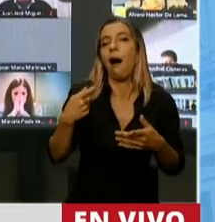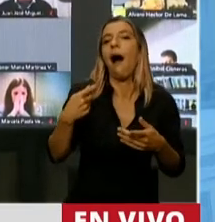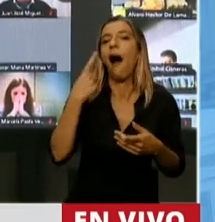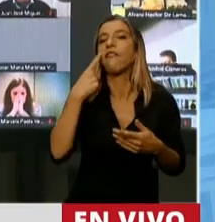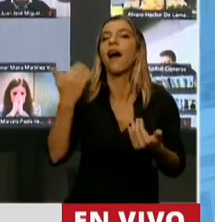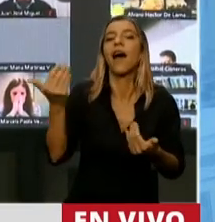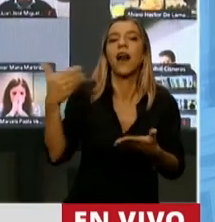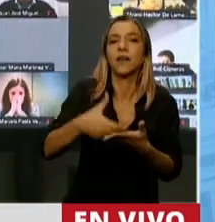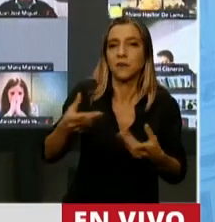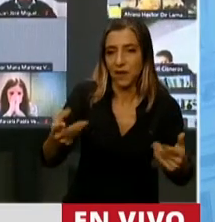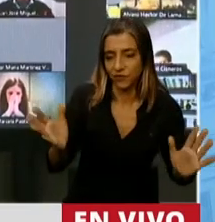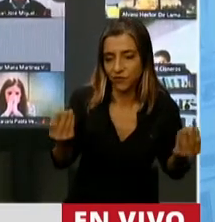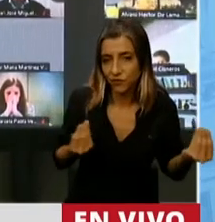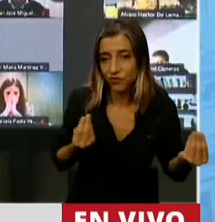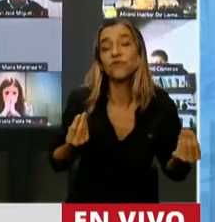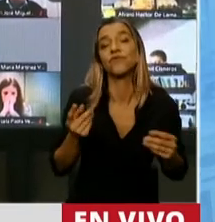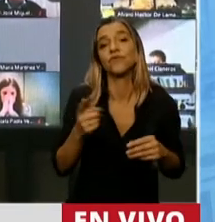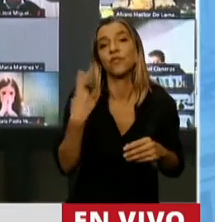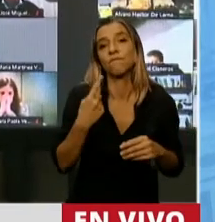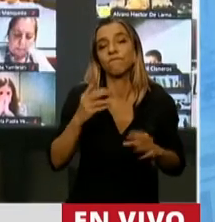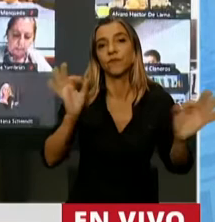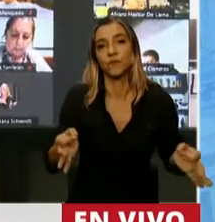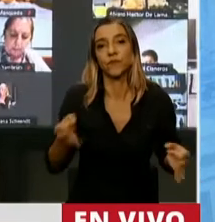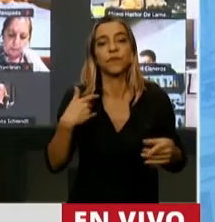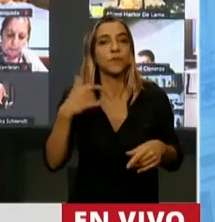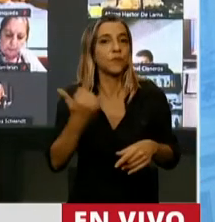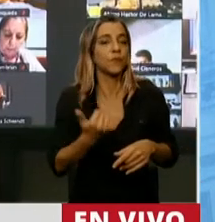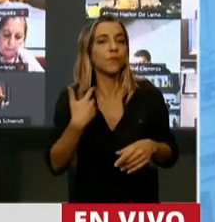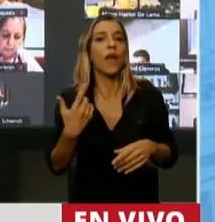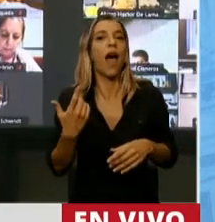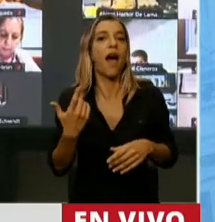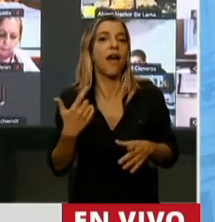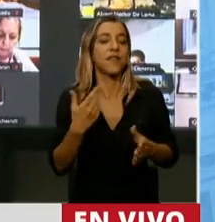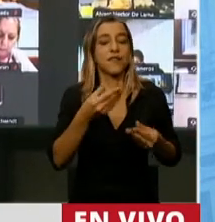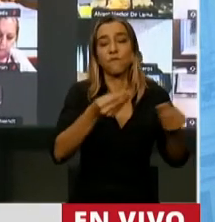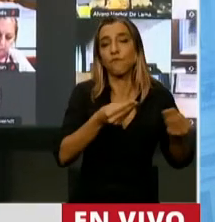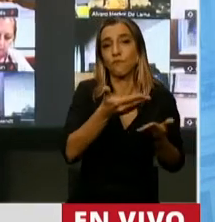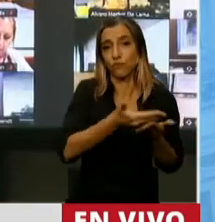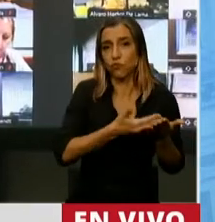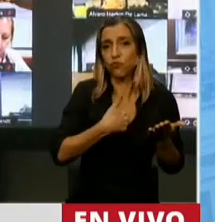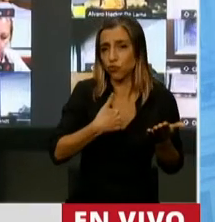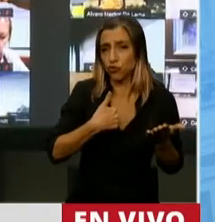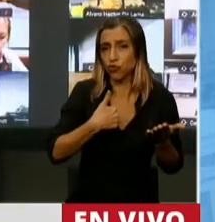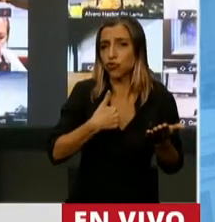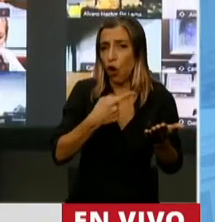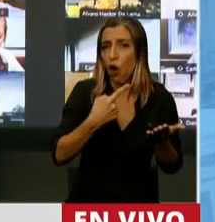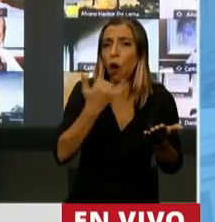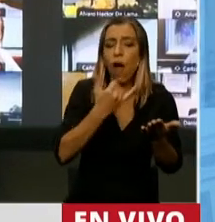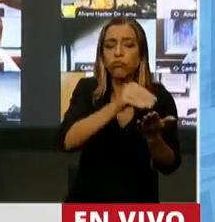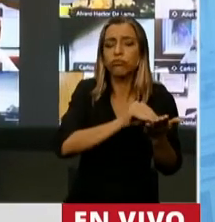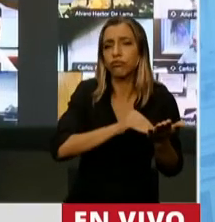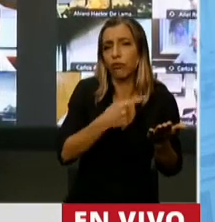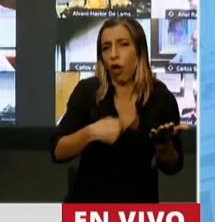Frente a este embate, pese a la diferencia que puedo tener en este proyecto, es que voy a votar a favor la ley de